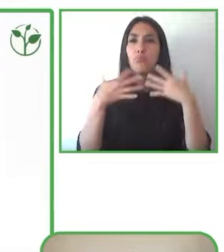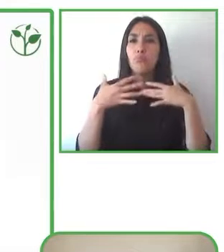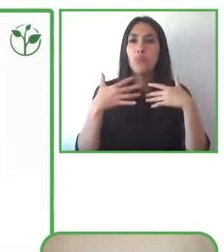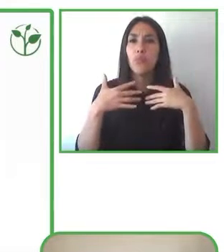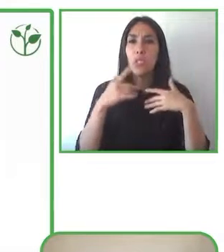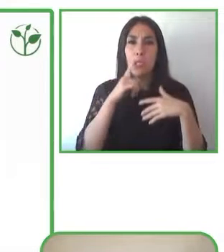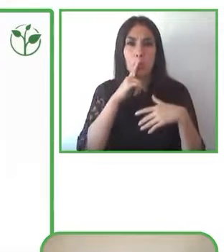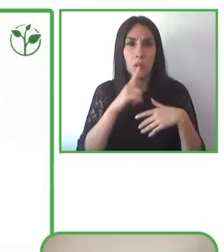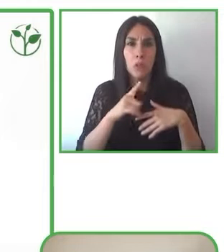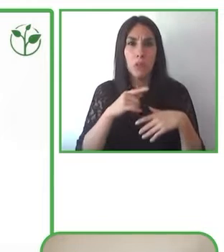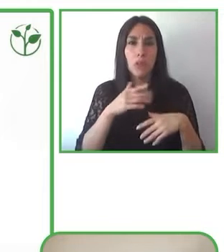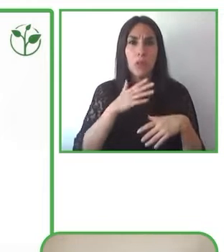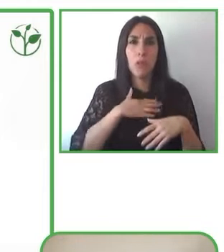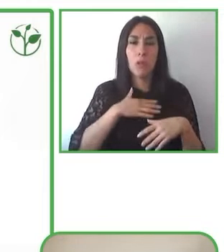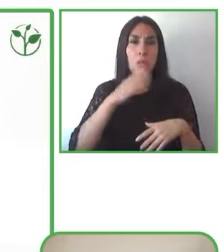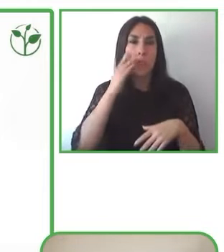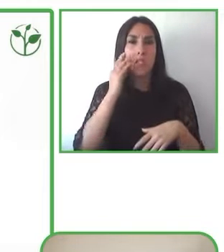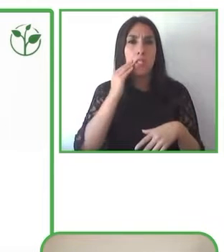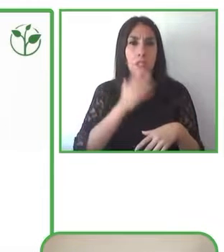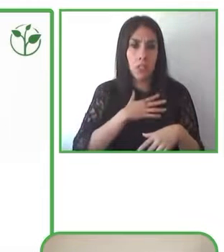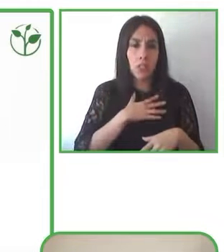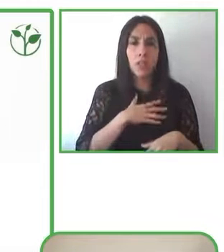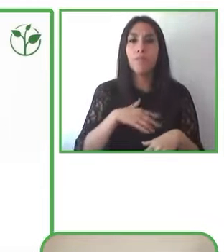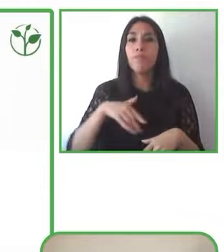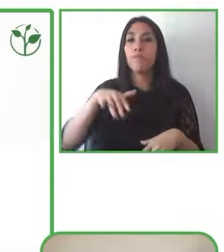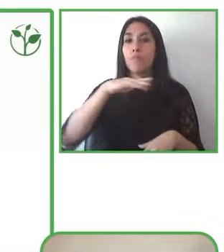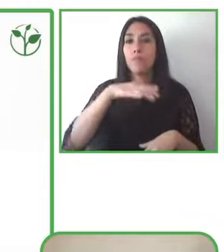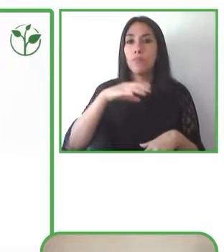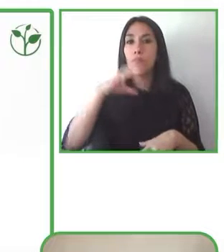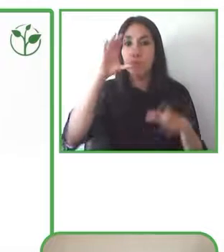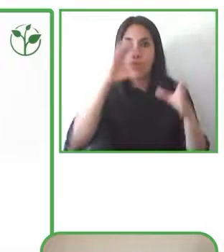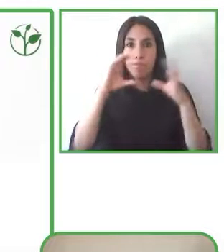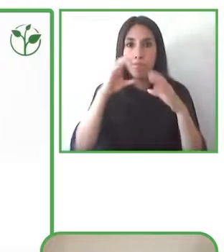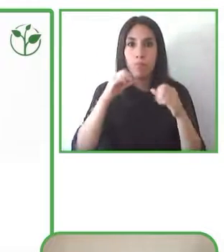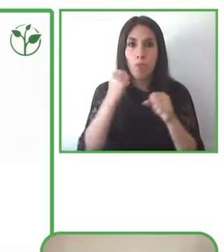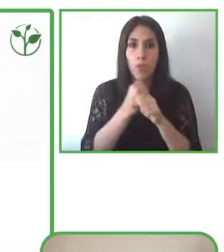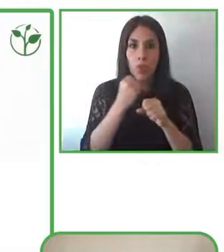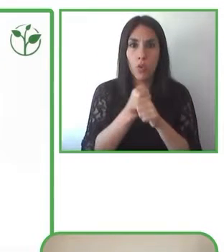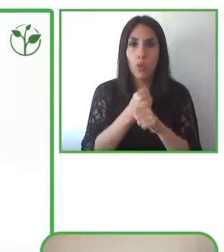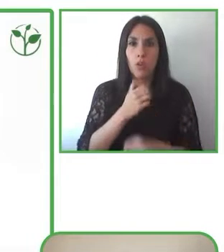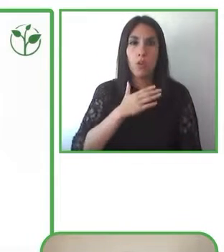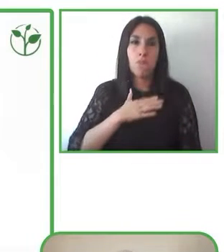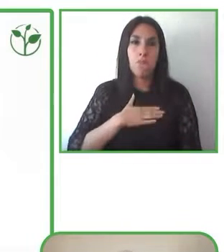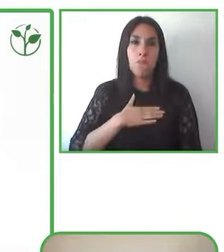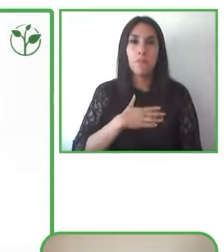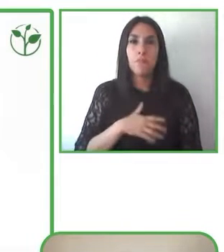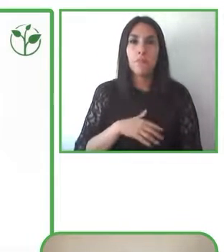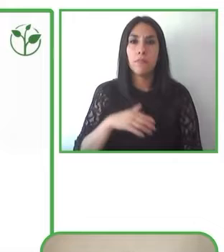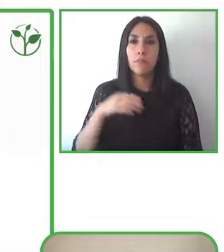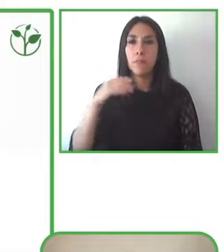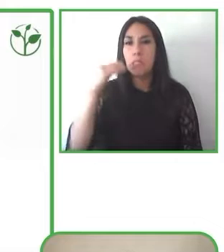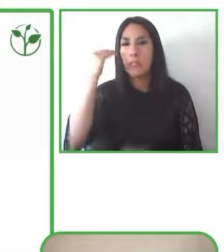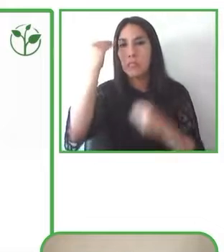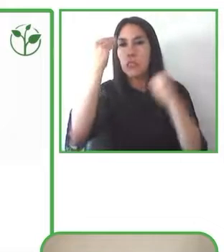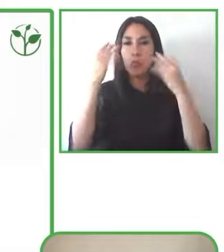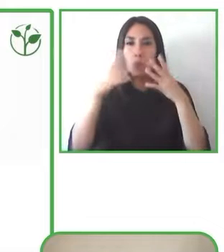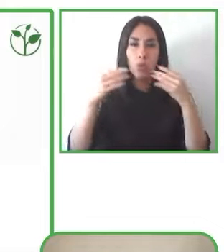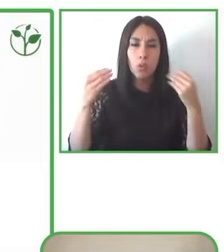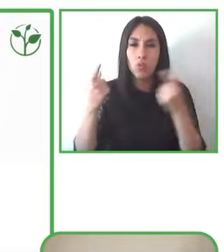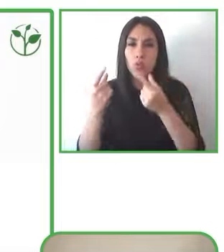cursos y en nuestros talleres a mí me preocupa mucho hacer la explicación sencilla que el concepto sea claro que